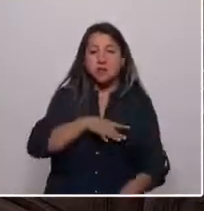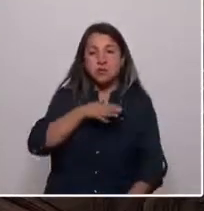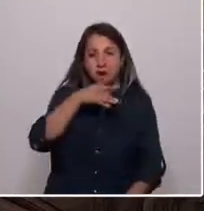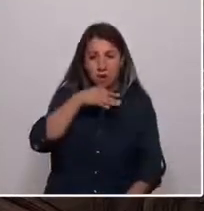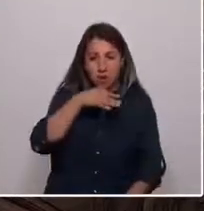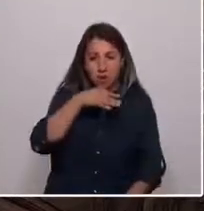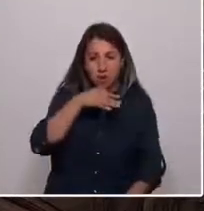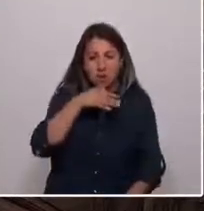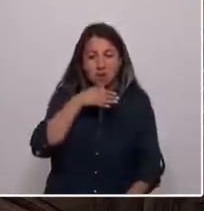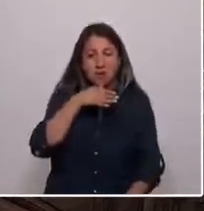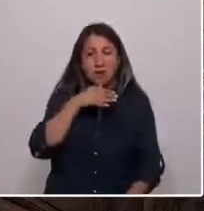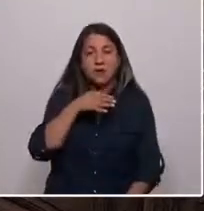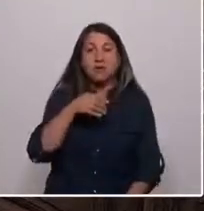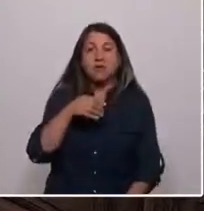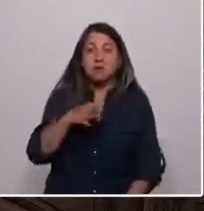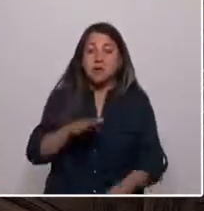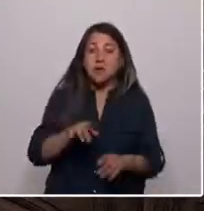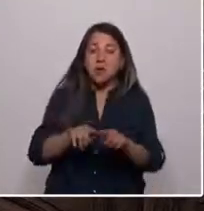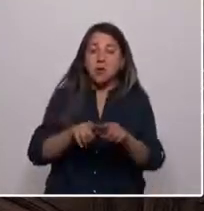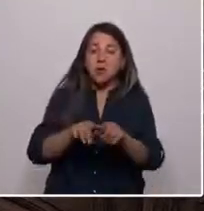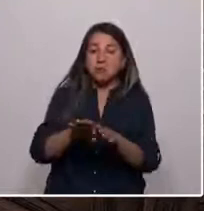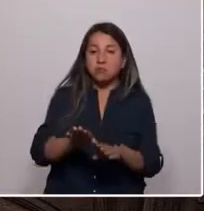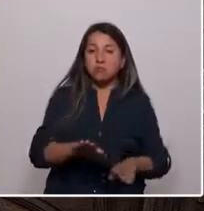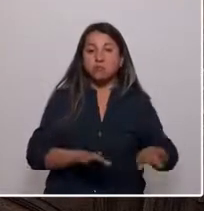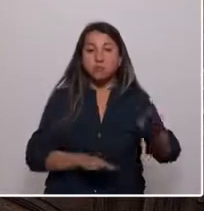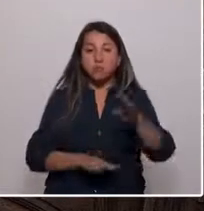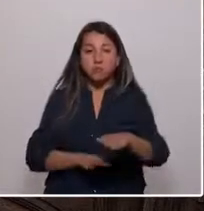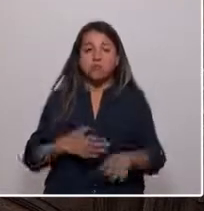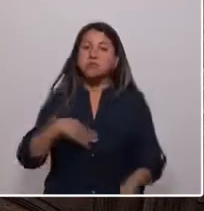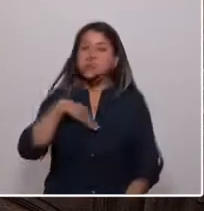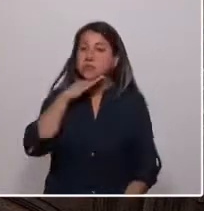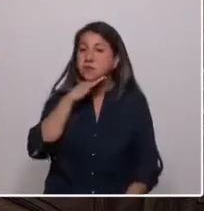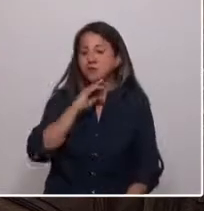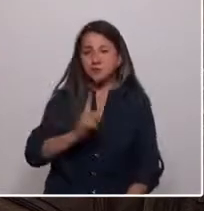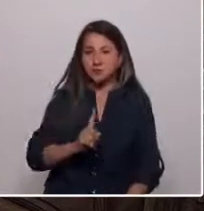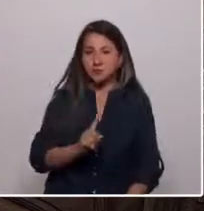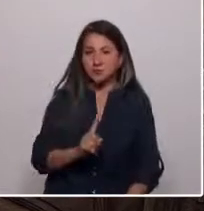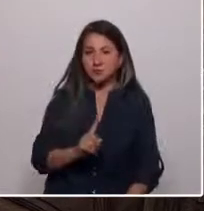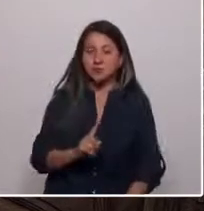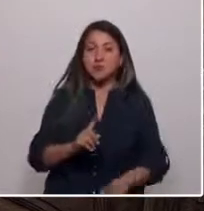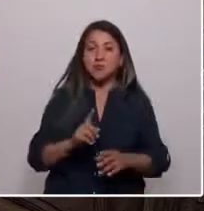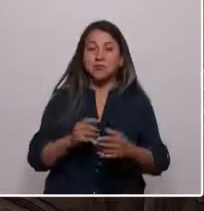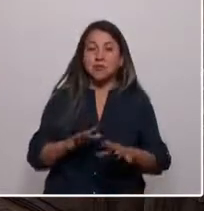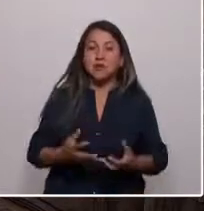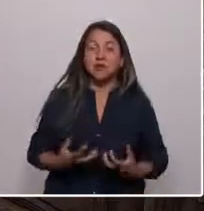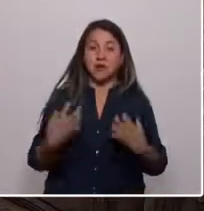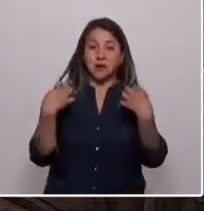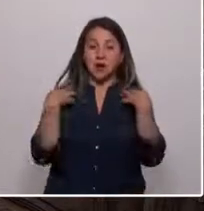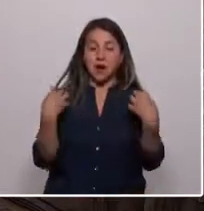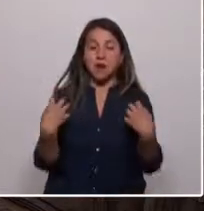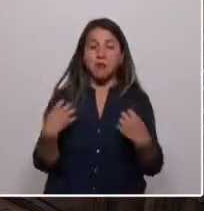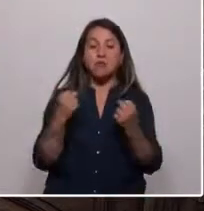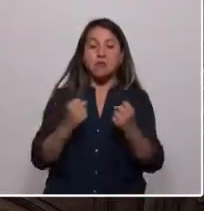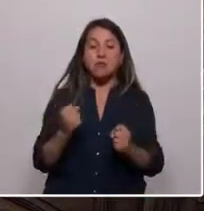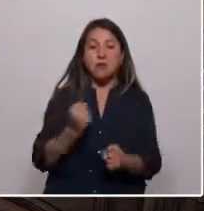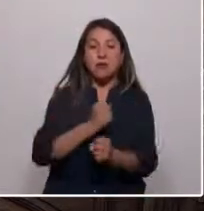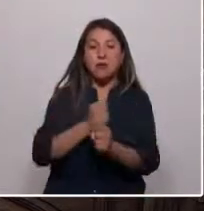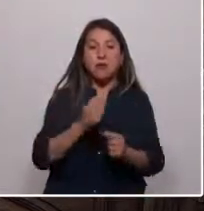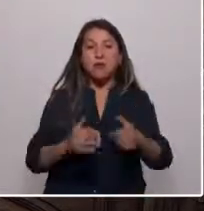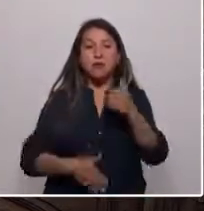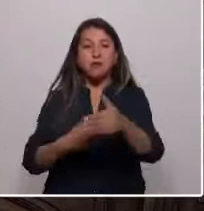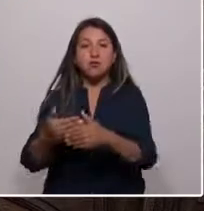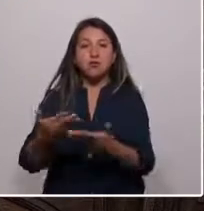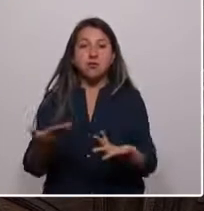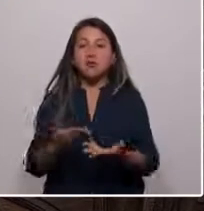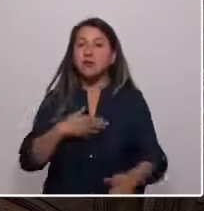habíamos dado un paso importante, no era suficiente. Había que encargarse del bien común esencial para poder funcionar. El agua.